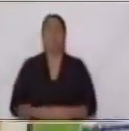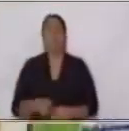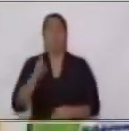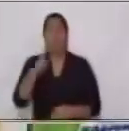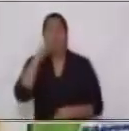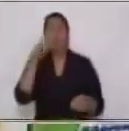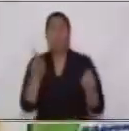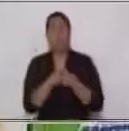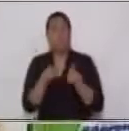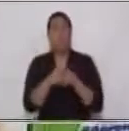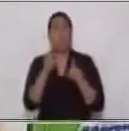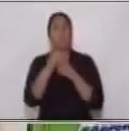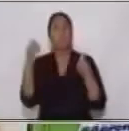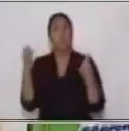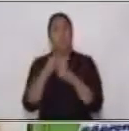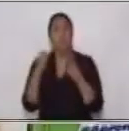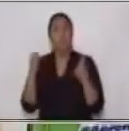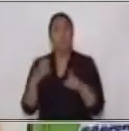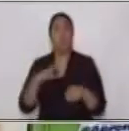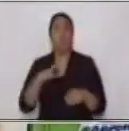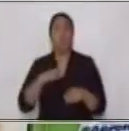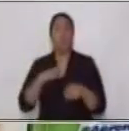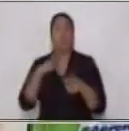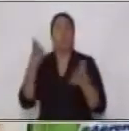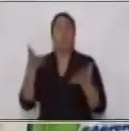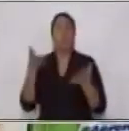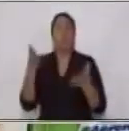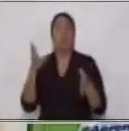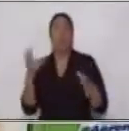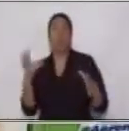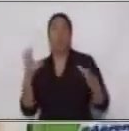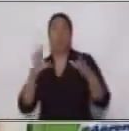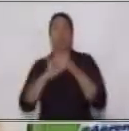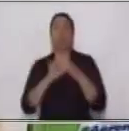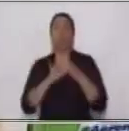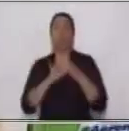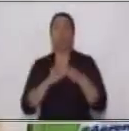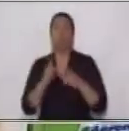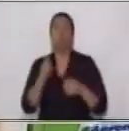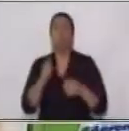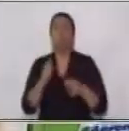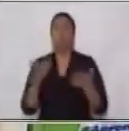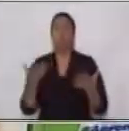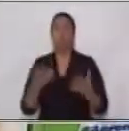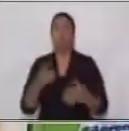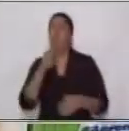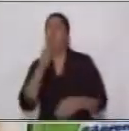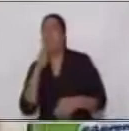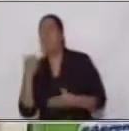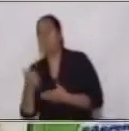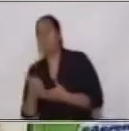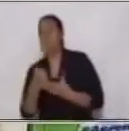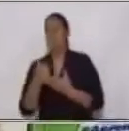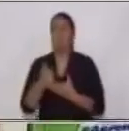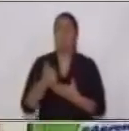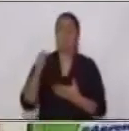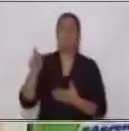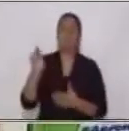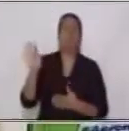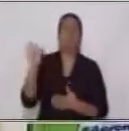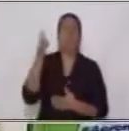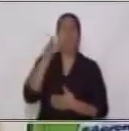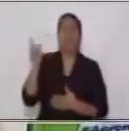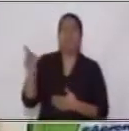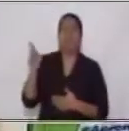oraciones tenemos un complemento un objeto directo ¿sí? Que ¿a quién ayuda Patricia? A Luis. Hay una parte